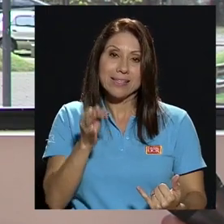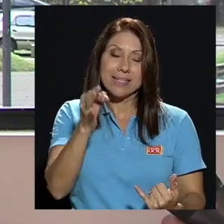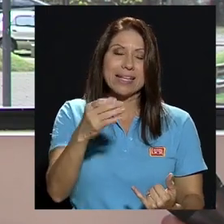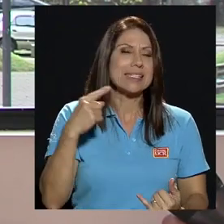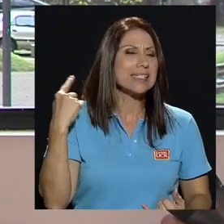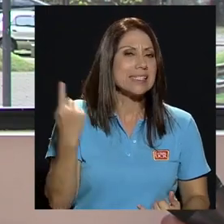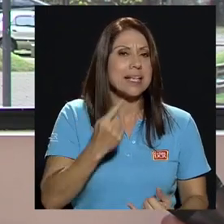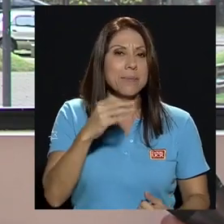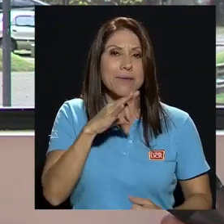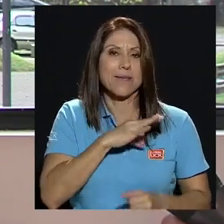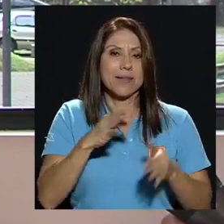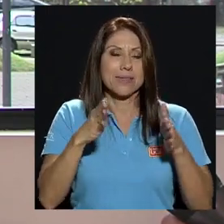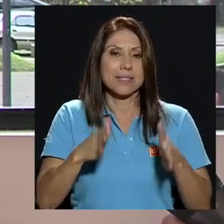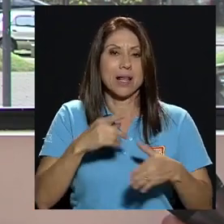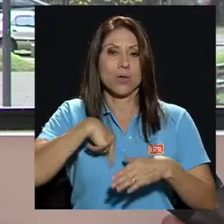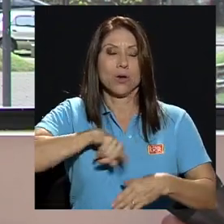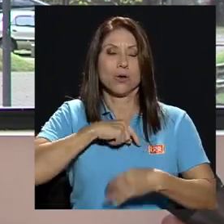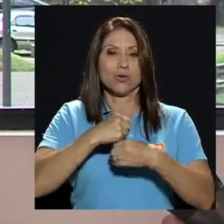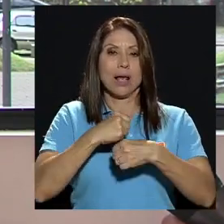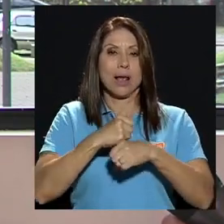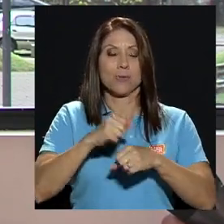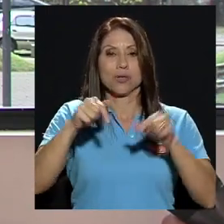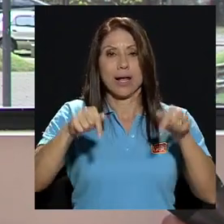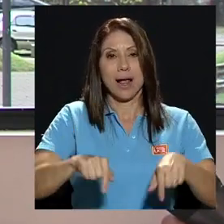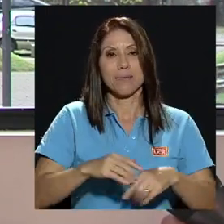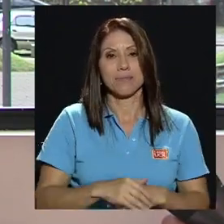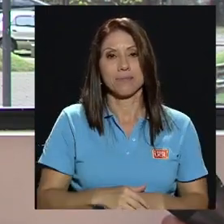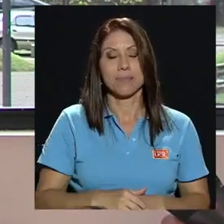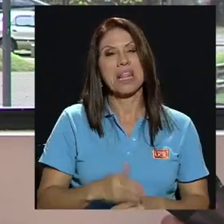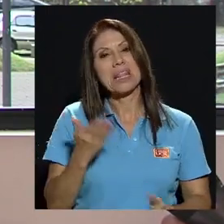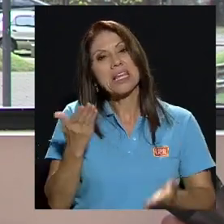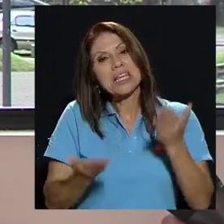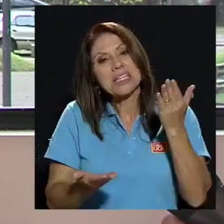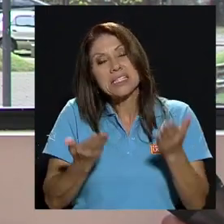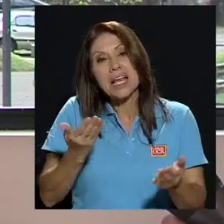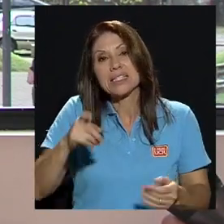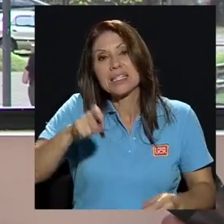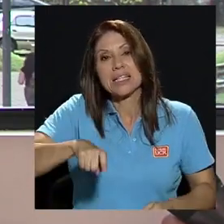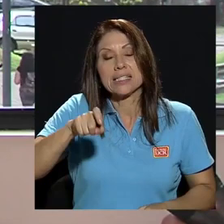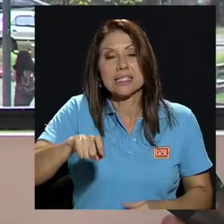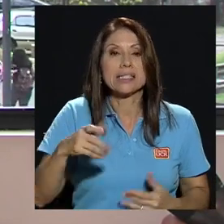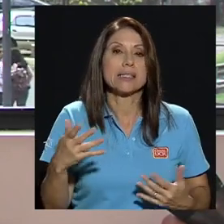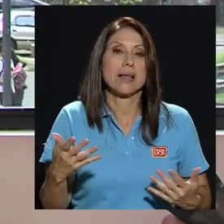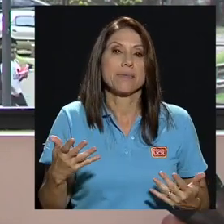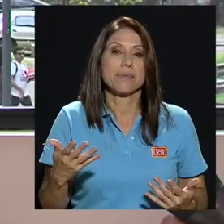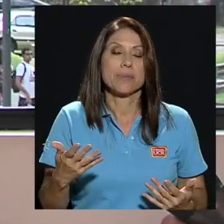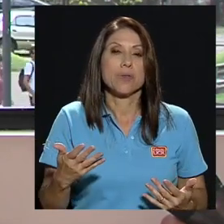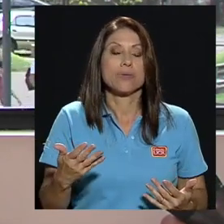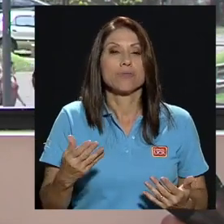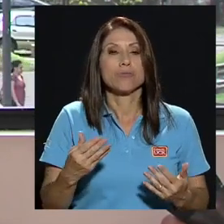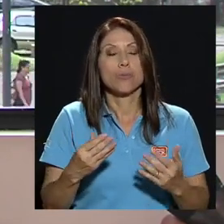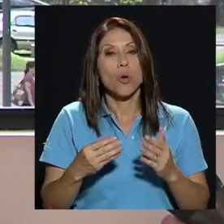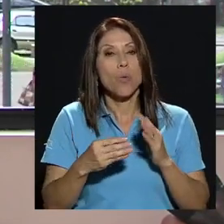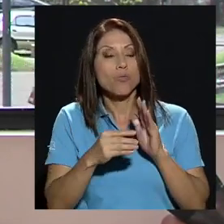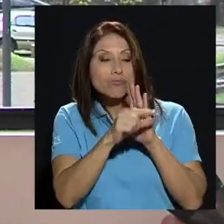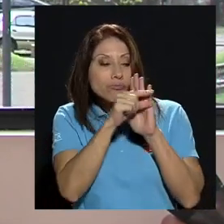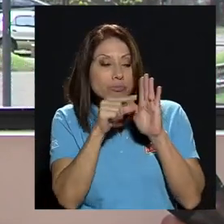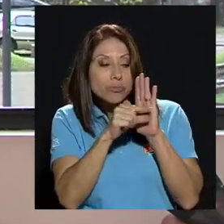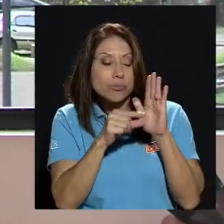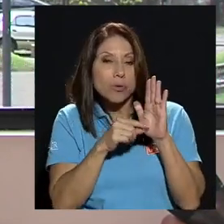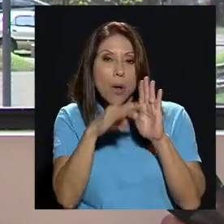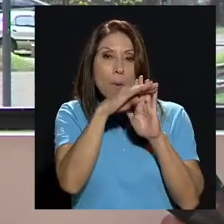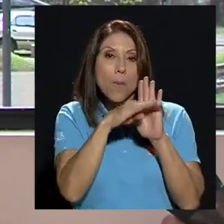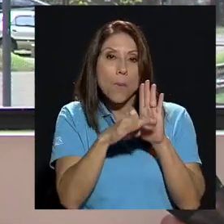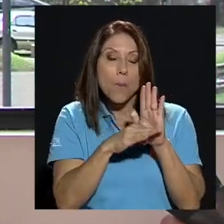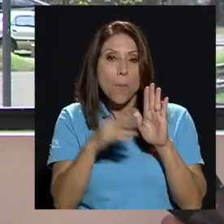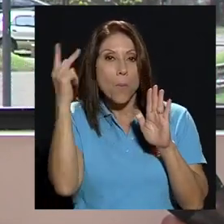beneficiario de lo que hagamos acá hay necesidad quizás de contemplar políticas un tanto más